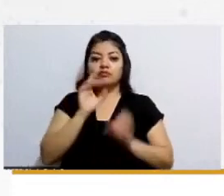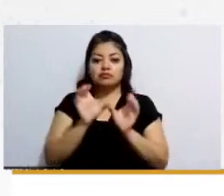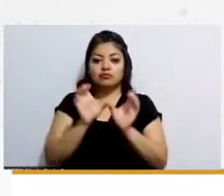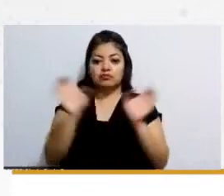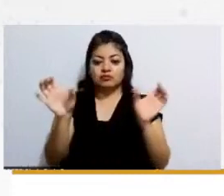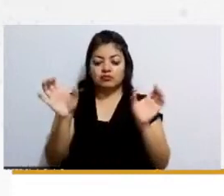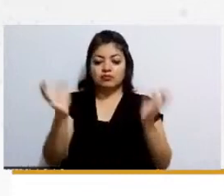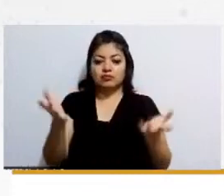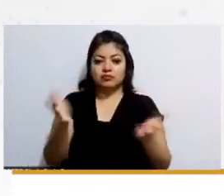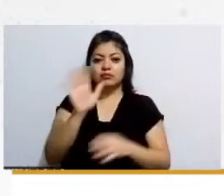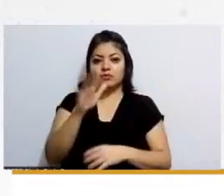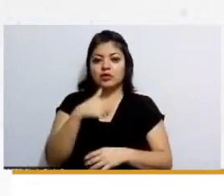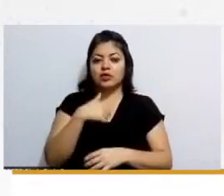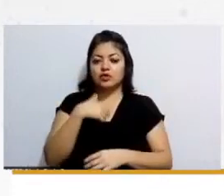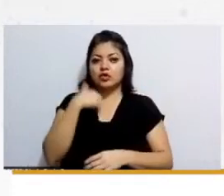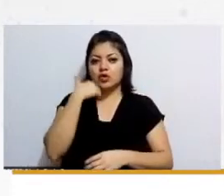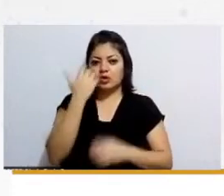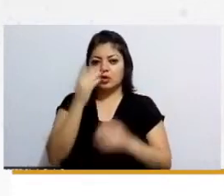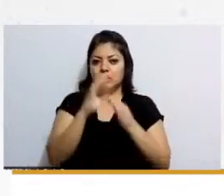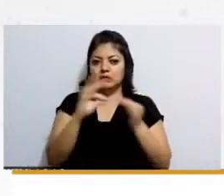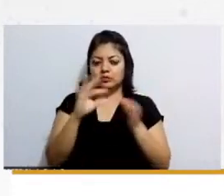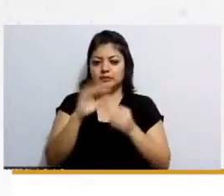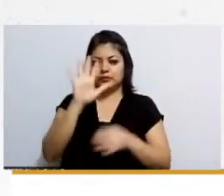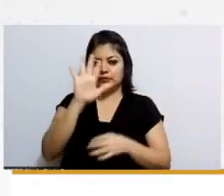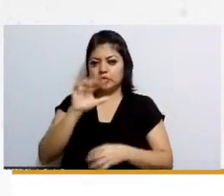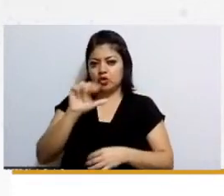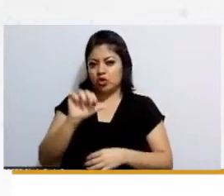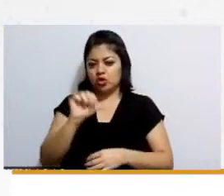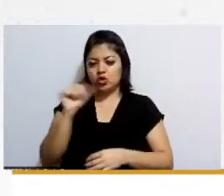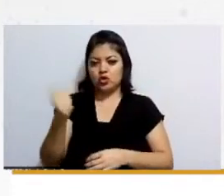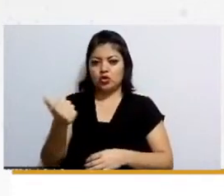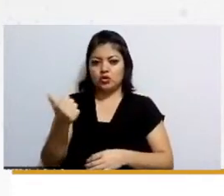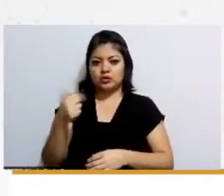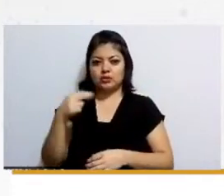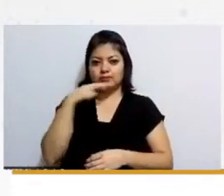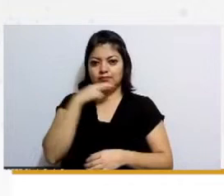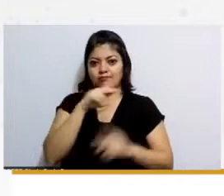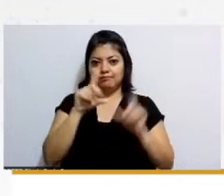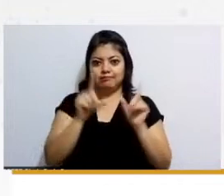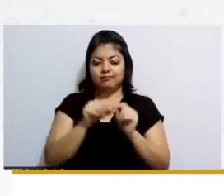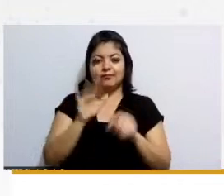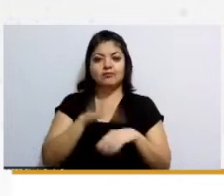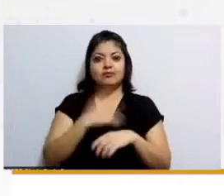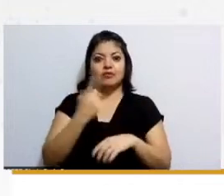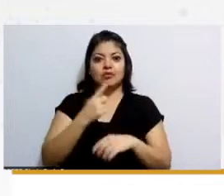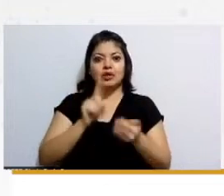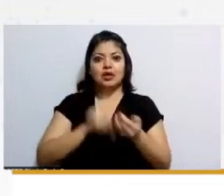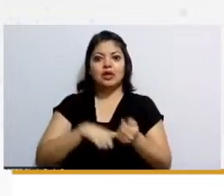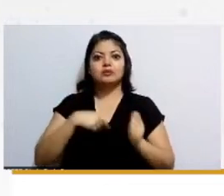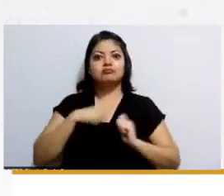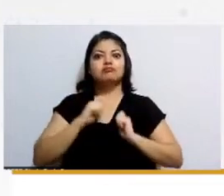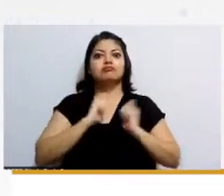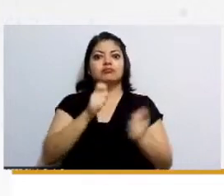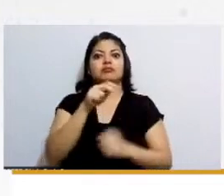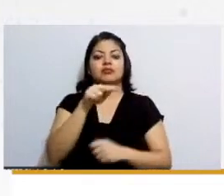déjenme les cuento otra rápidamente porque si no a Noemi la voy a dejar sin